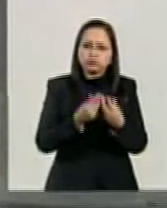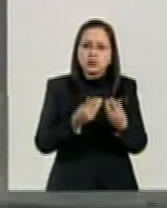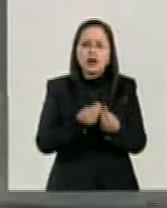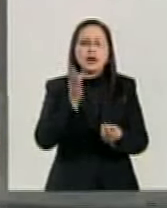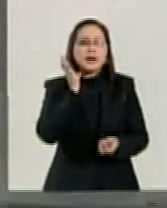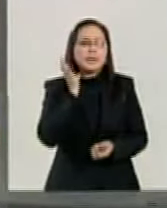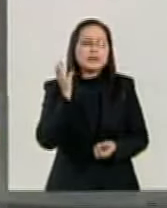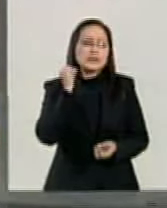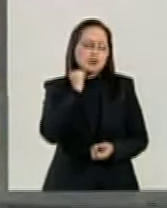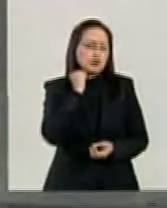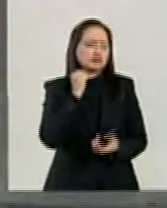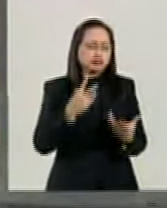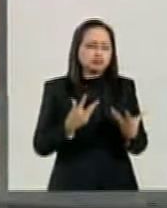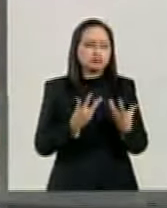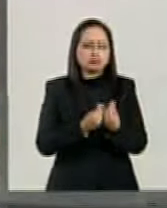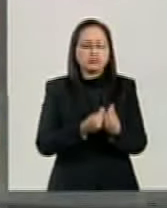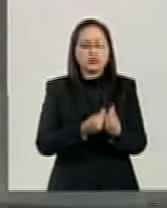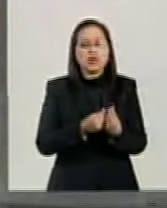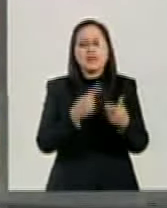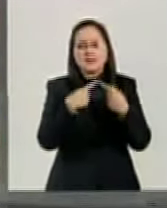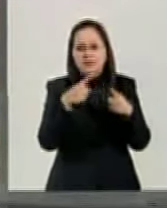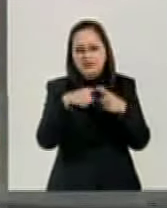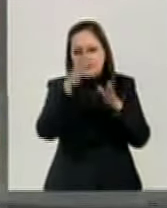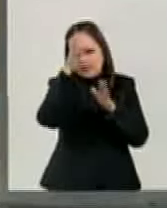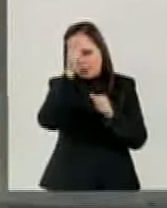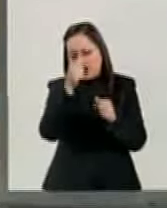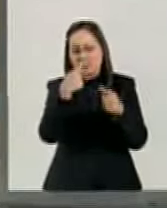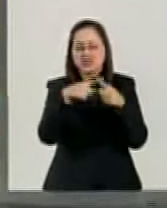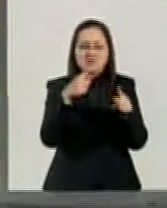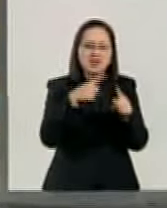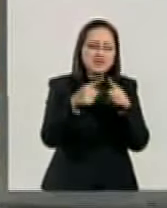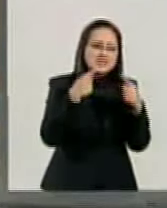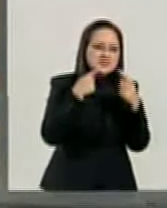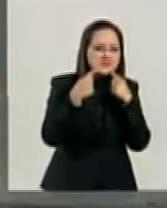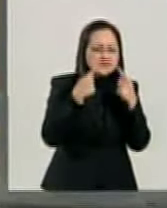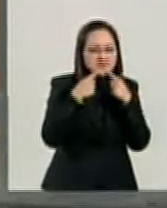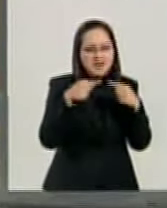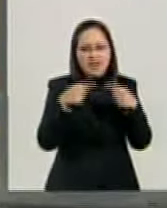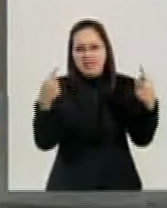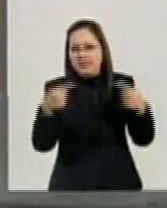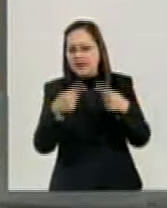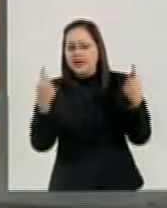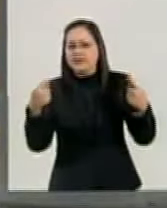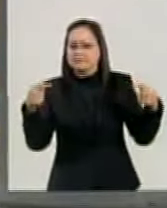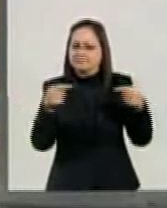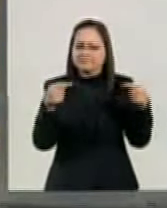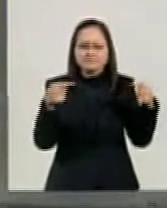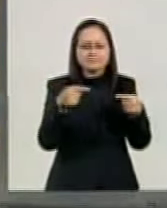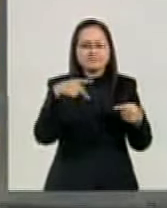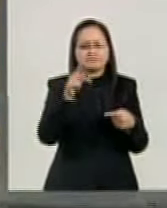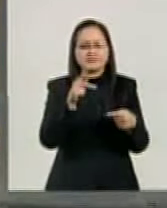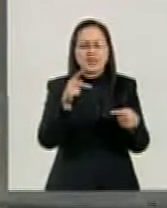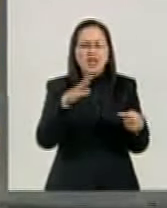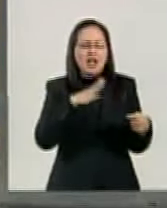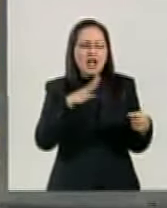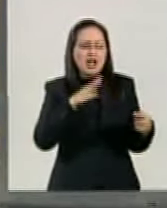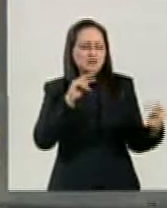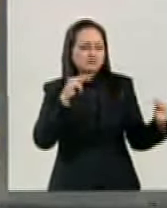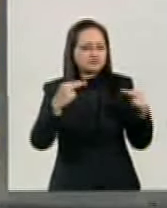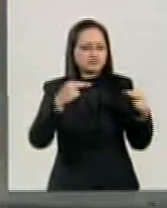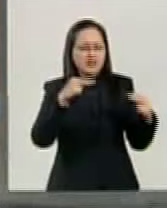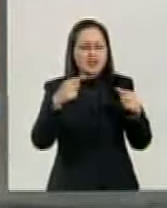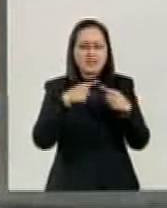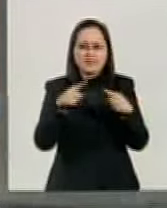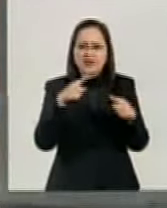República, con acuerdos, con diferencias, con discrepancias, con contrastes en los diferentes puntos de vista y temas